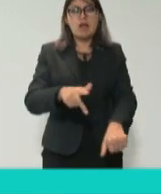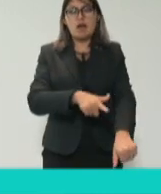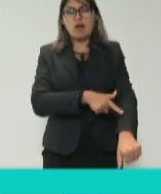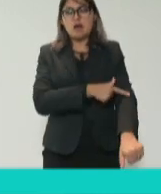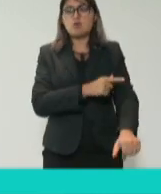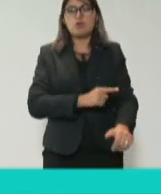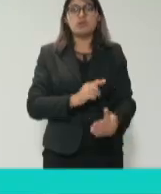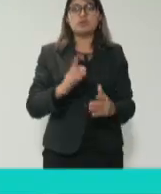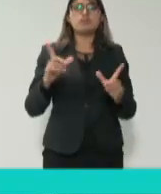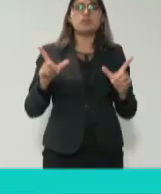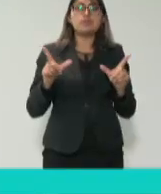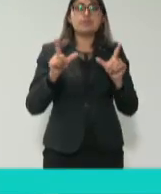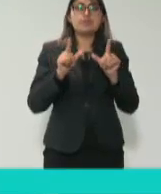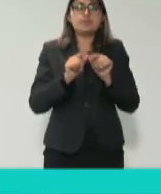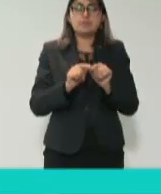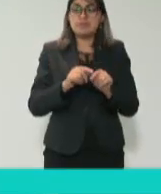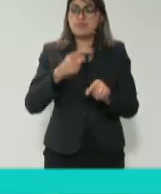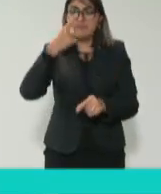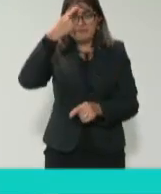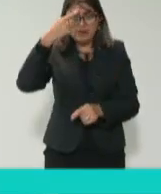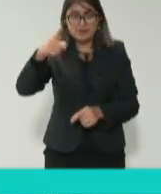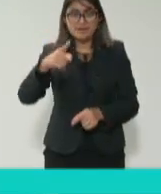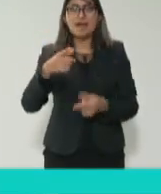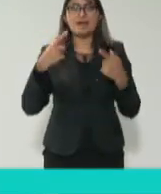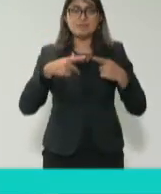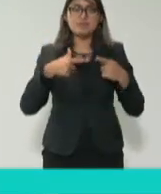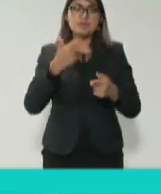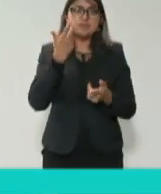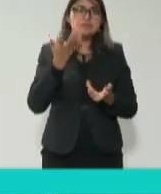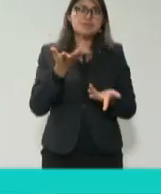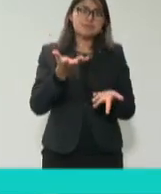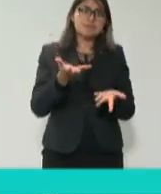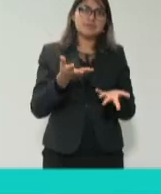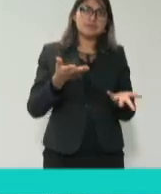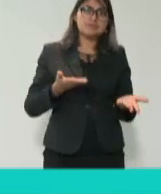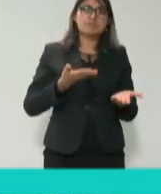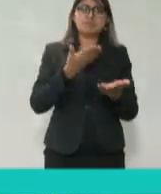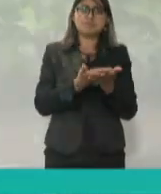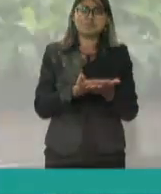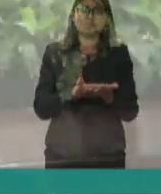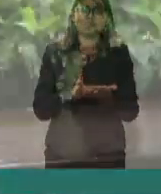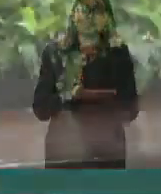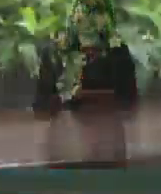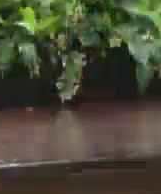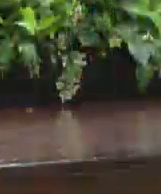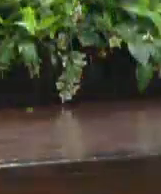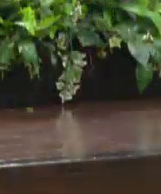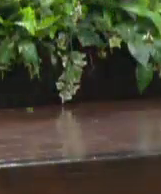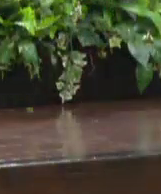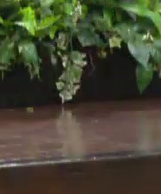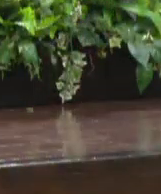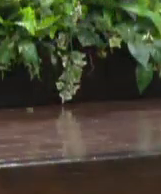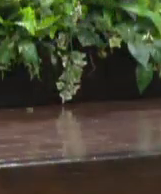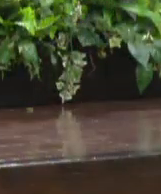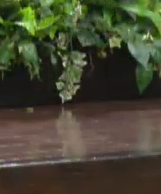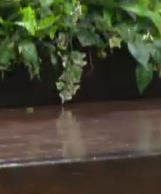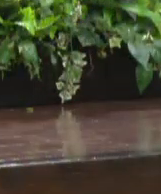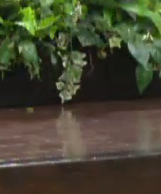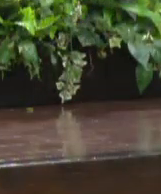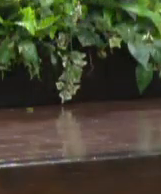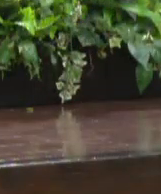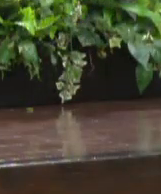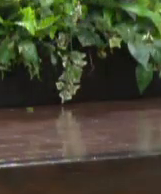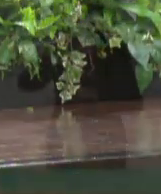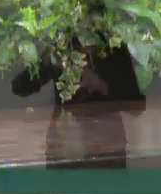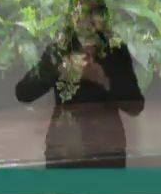y servicios en el gobierno que aplica para todas las gestiones, nos vamos a dar cuenta que vamos rompiendo esos tramos